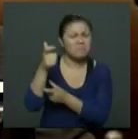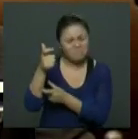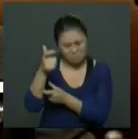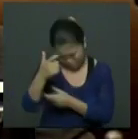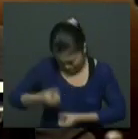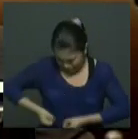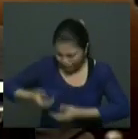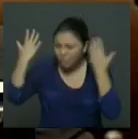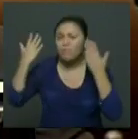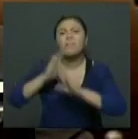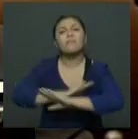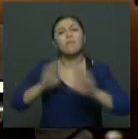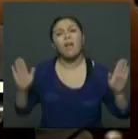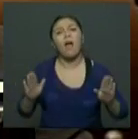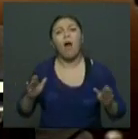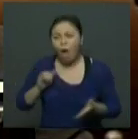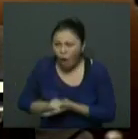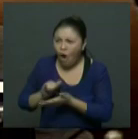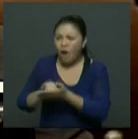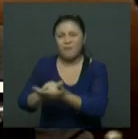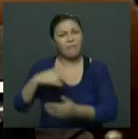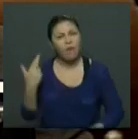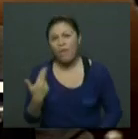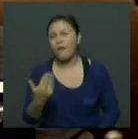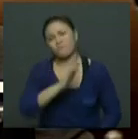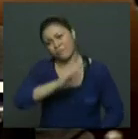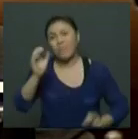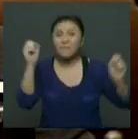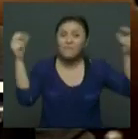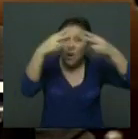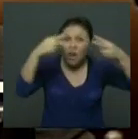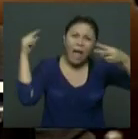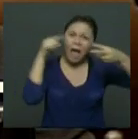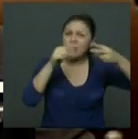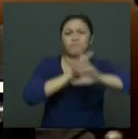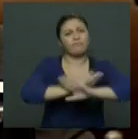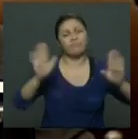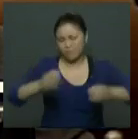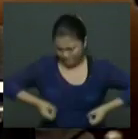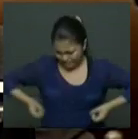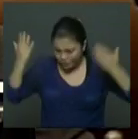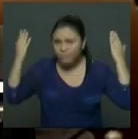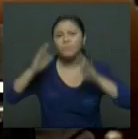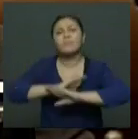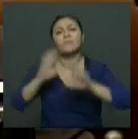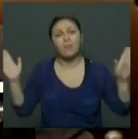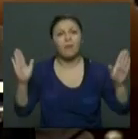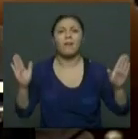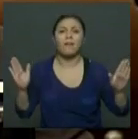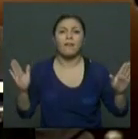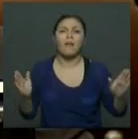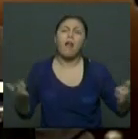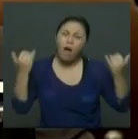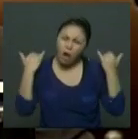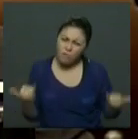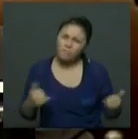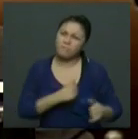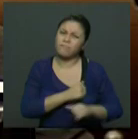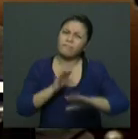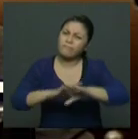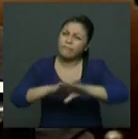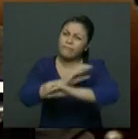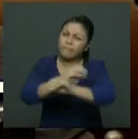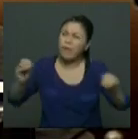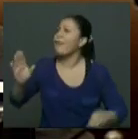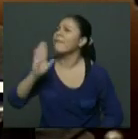debe ser contada para no repetirla y la violencia ha venido de parte de todos los sectores políticos. Por esto, hacemos un llamado al Gobierno Nacional